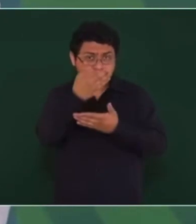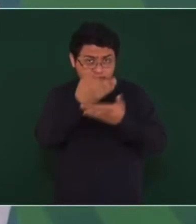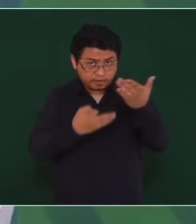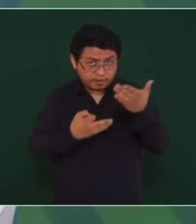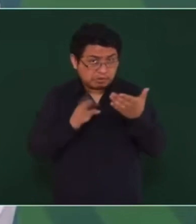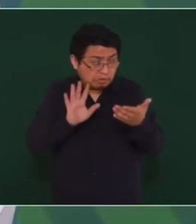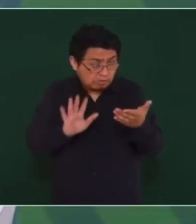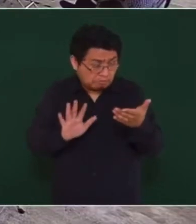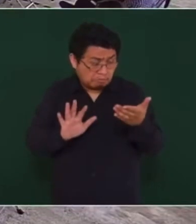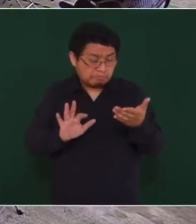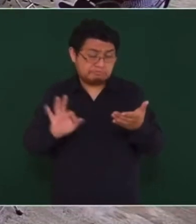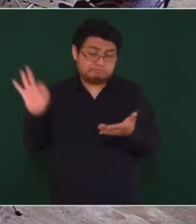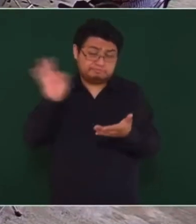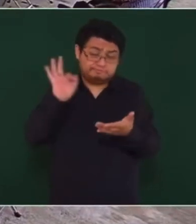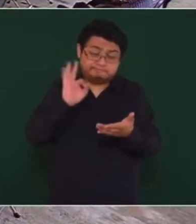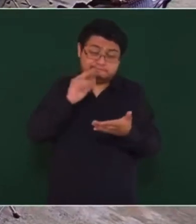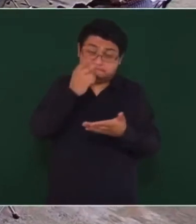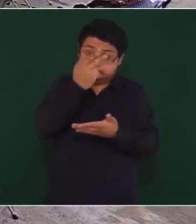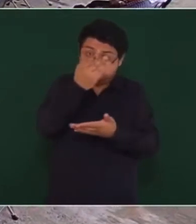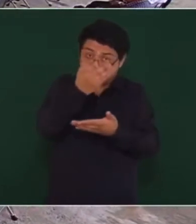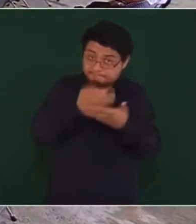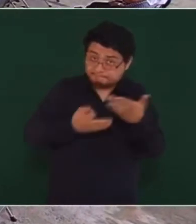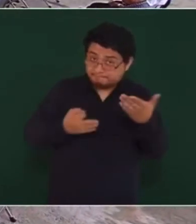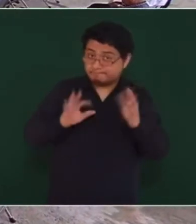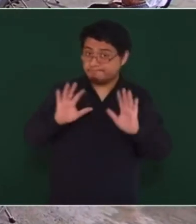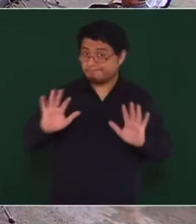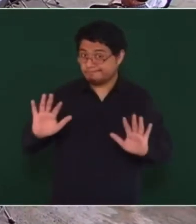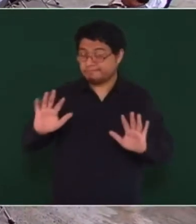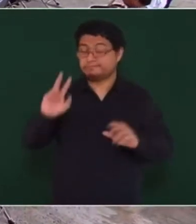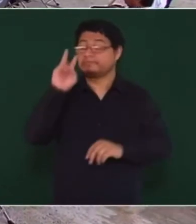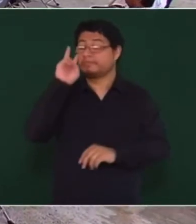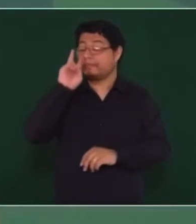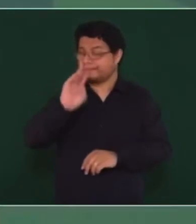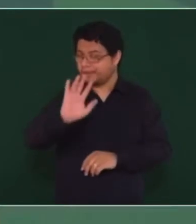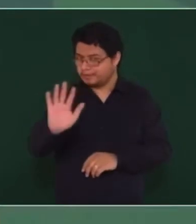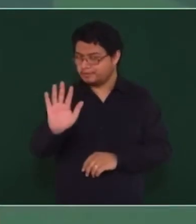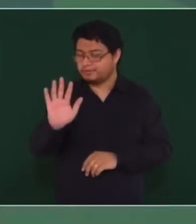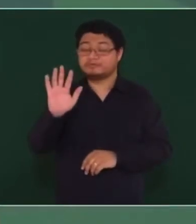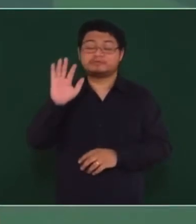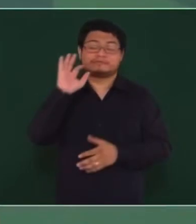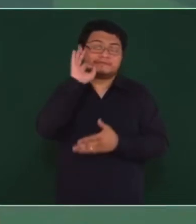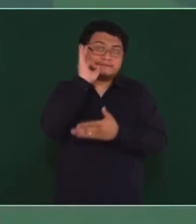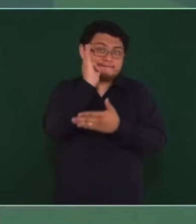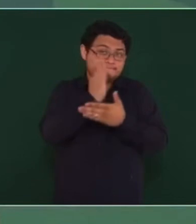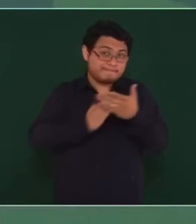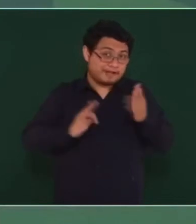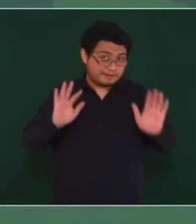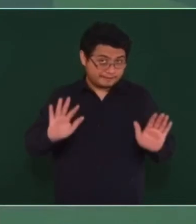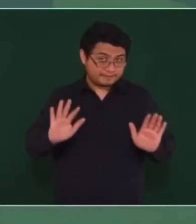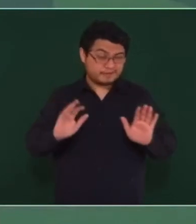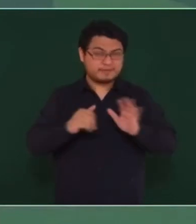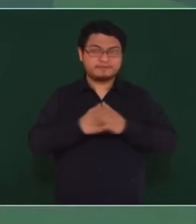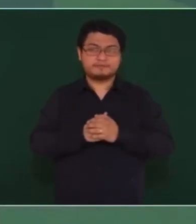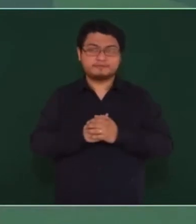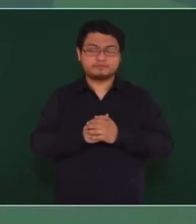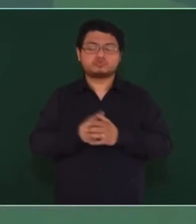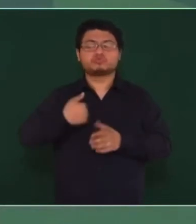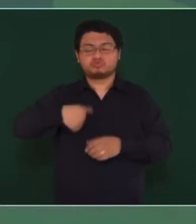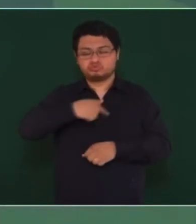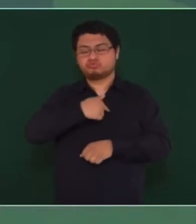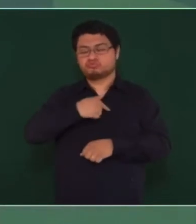vamos a permitir